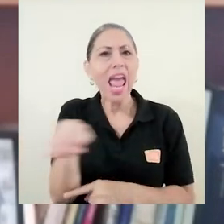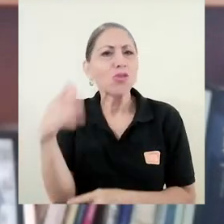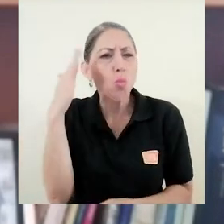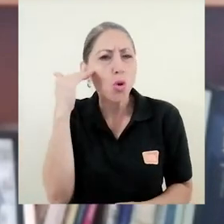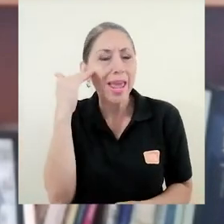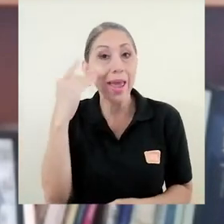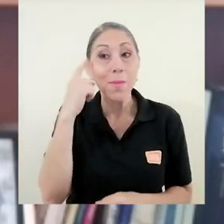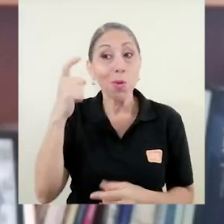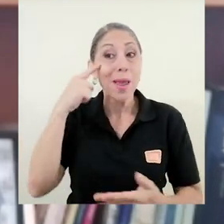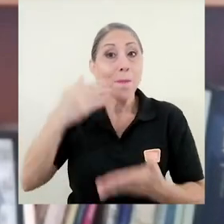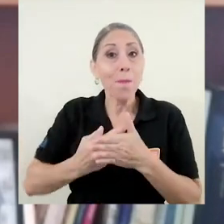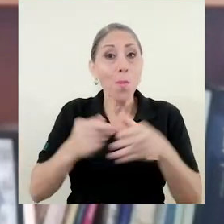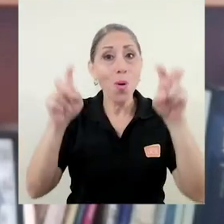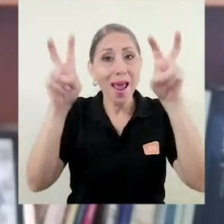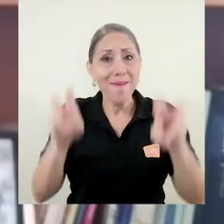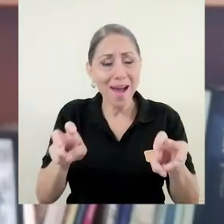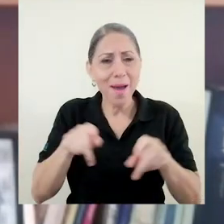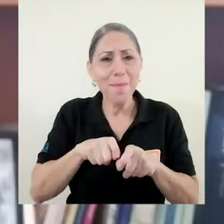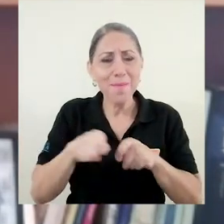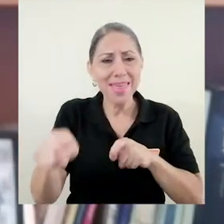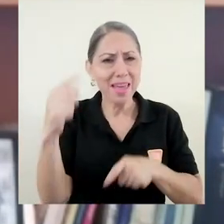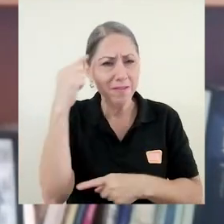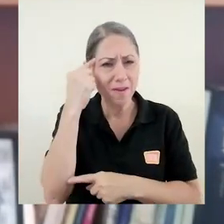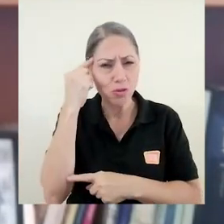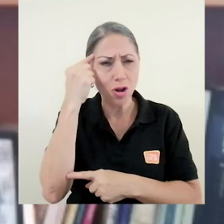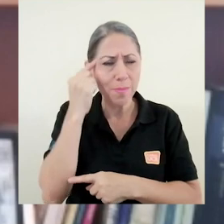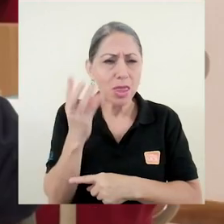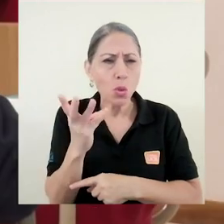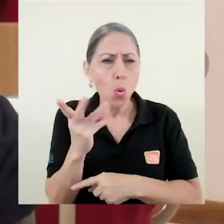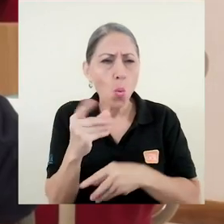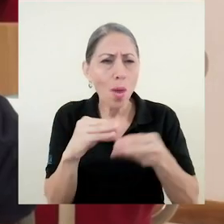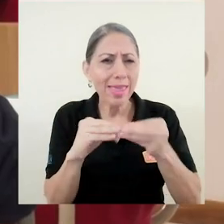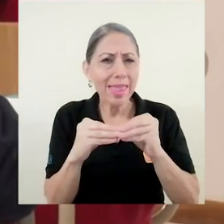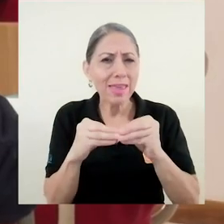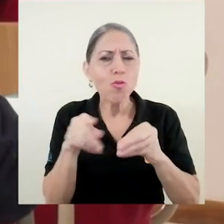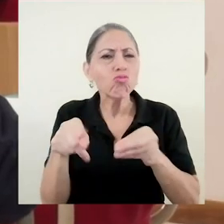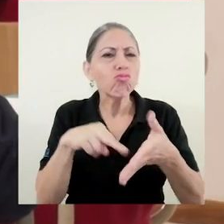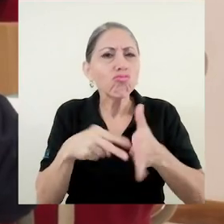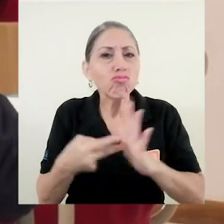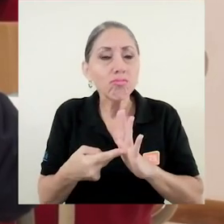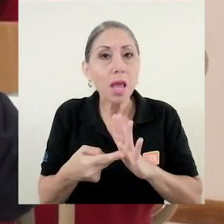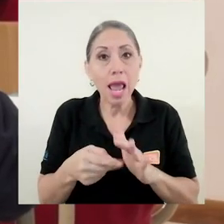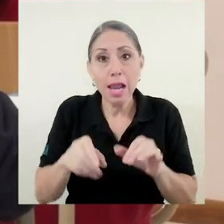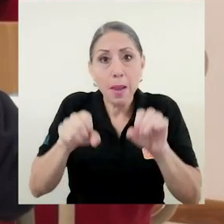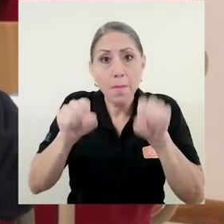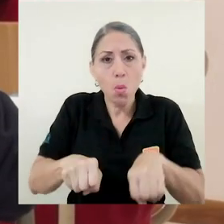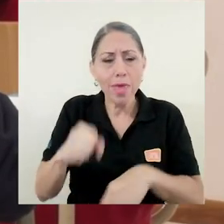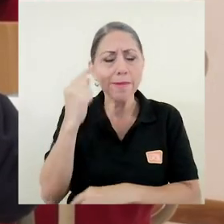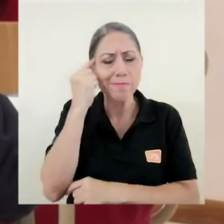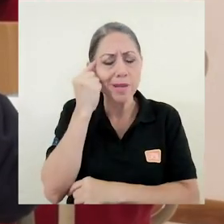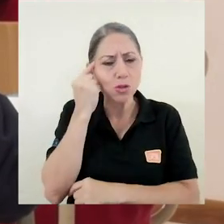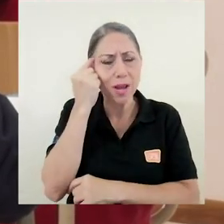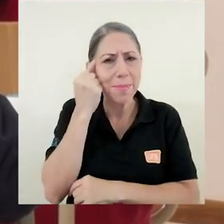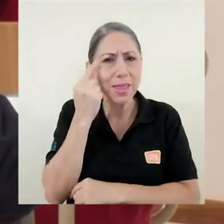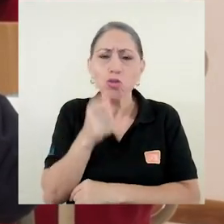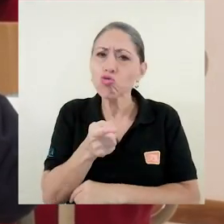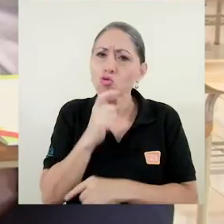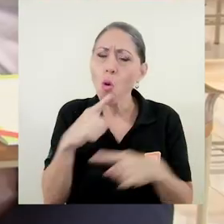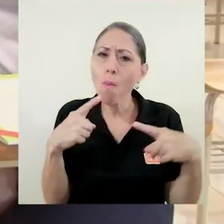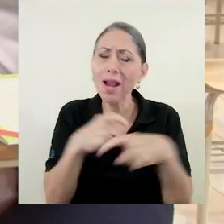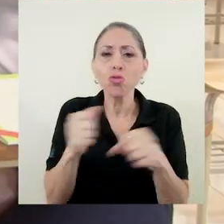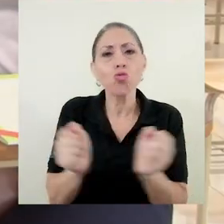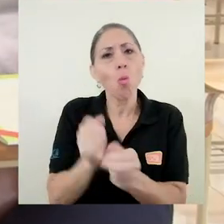Esto se debe a que la prueba mide el razonamiento cuantitativo, esto es, la capacidad de realizar razonamientos